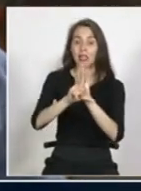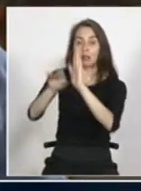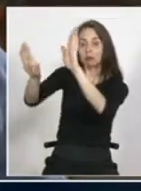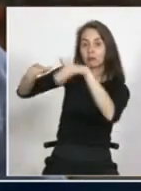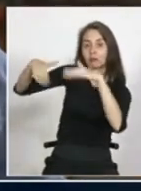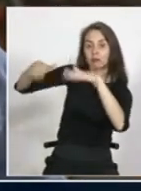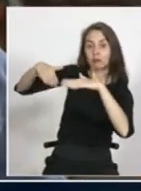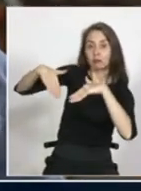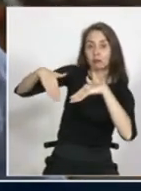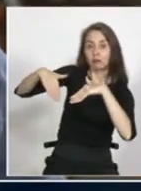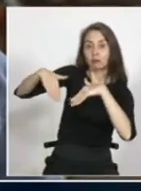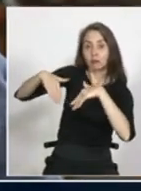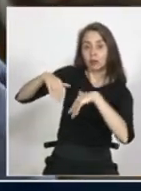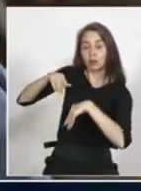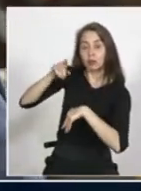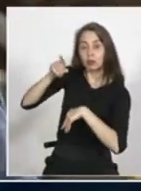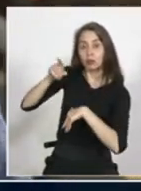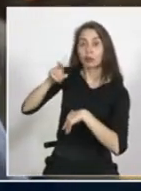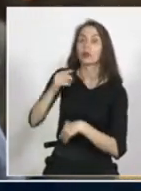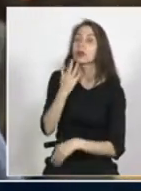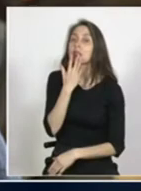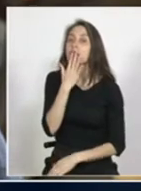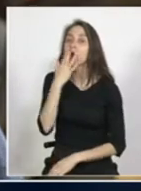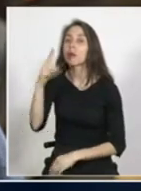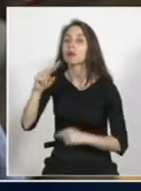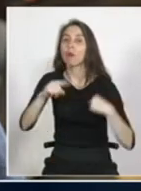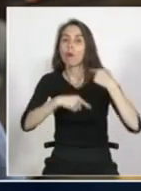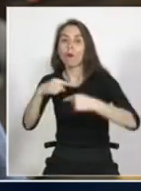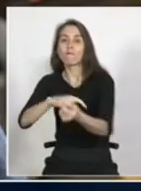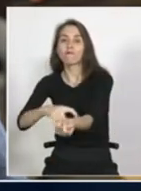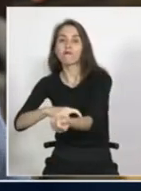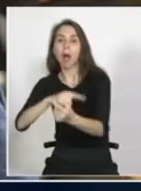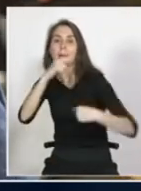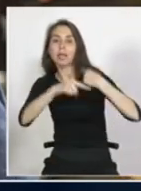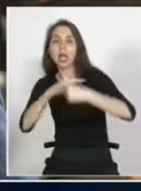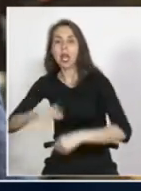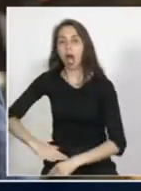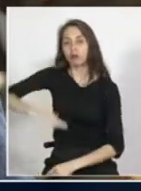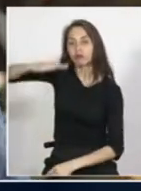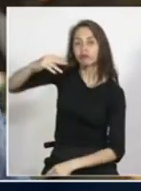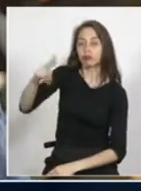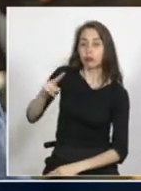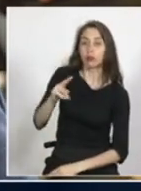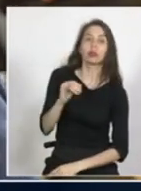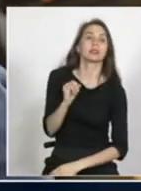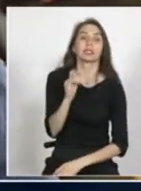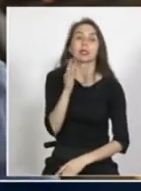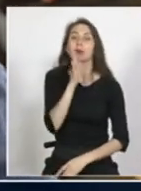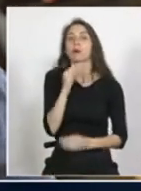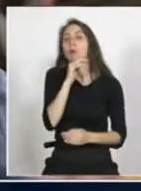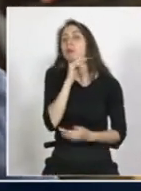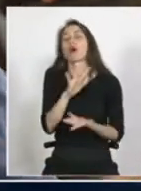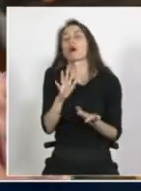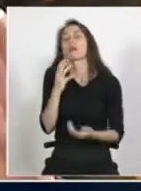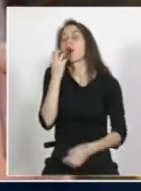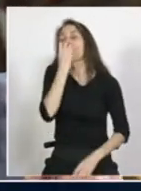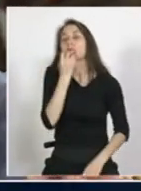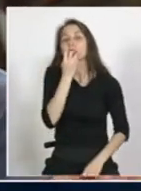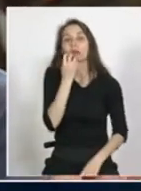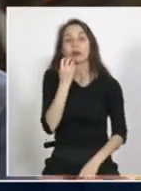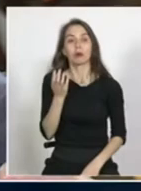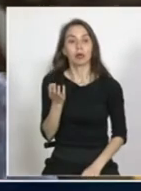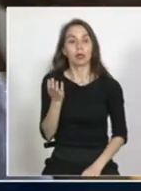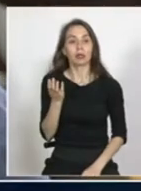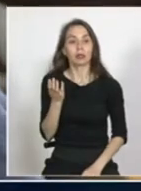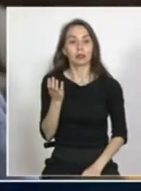donde tú tengas un idioma materno. Es decir, si tú tenías el idioma materno y no existía, por ejemplo, voy a inventar un idioma, o sea, no